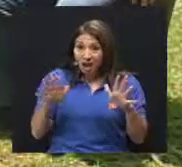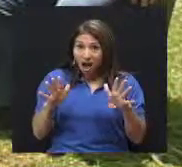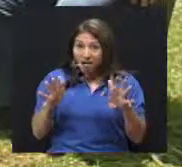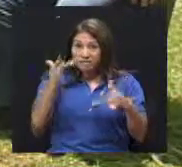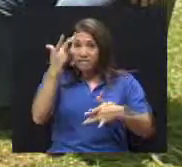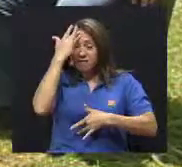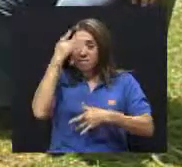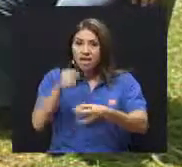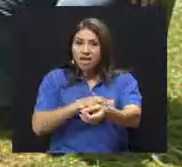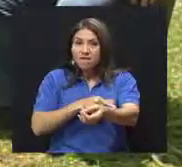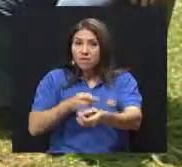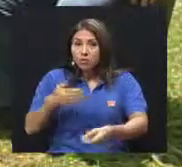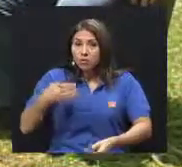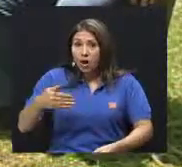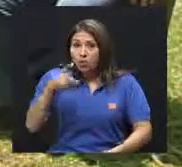diabetes?